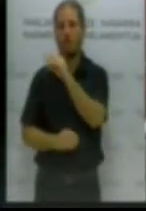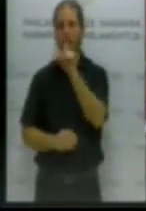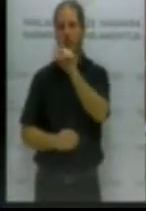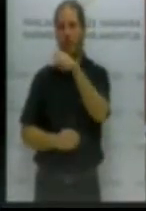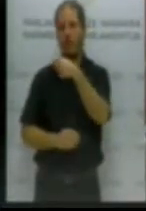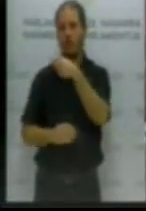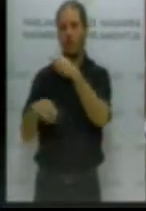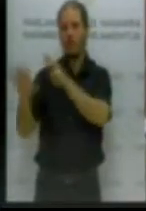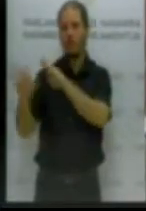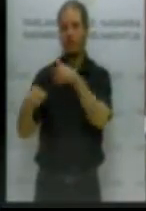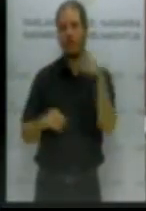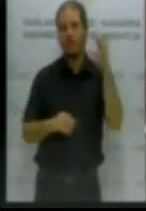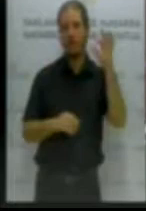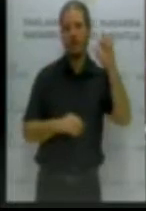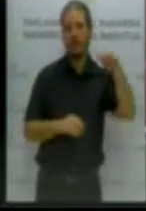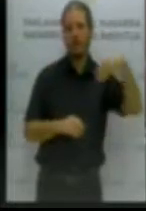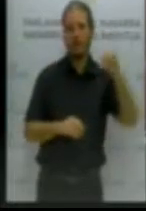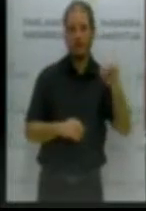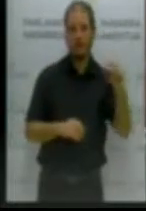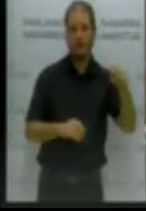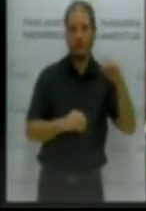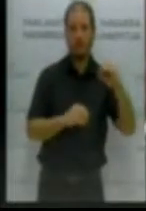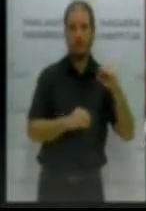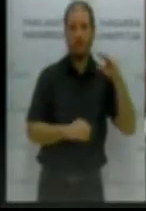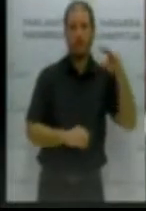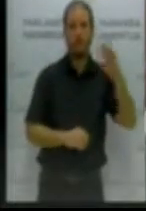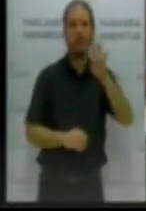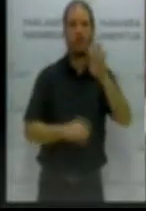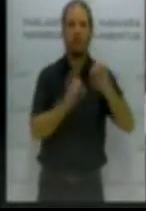salario mínimo profesional ha aumentado un 4%.